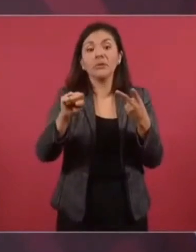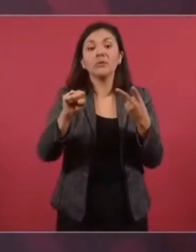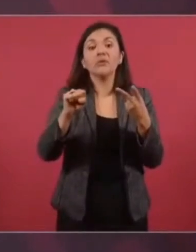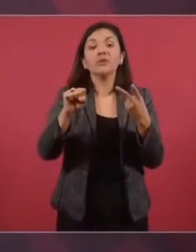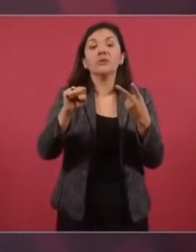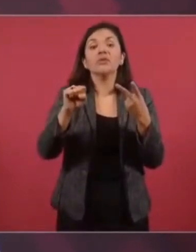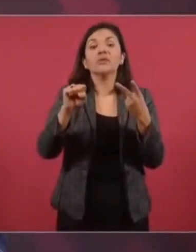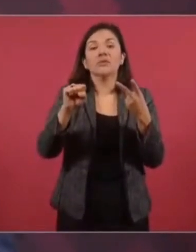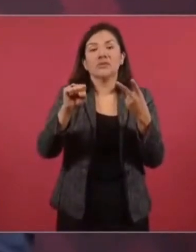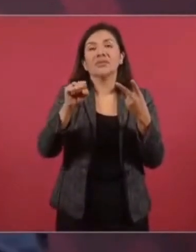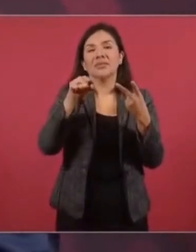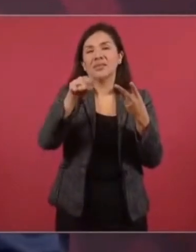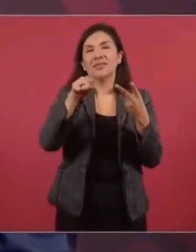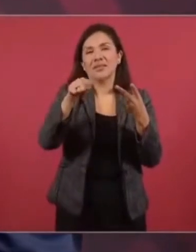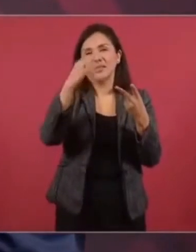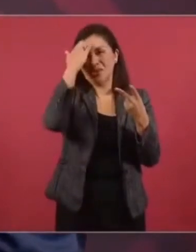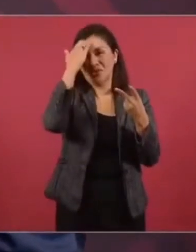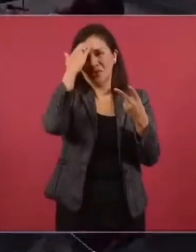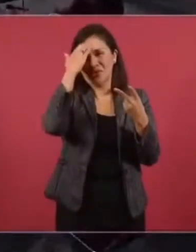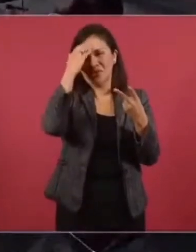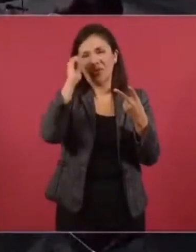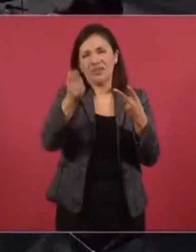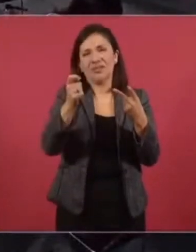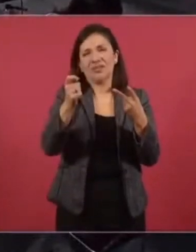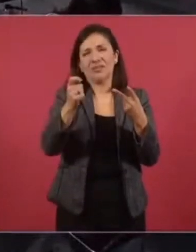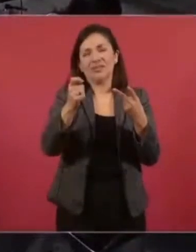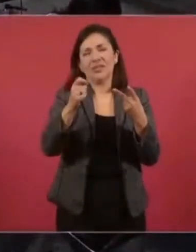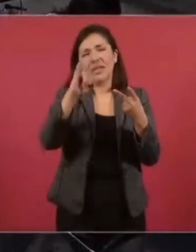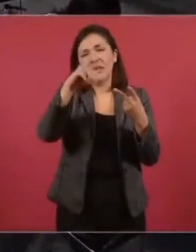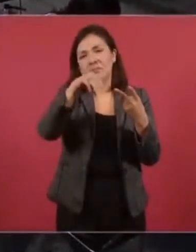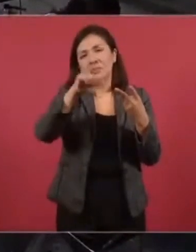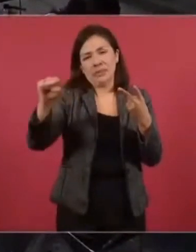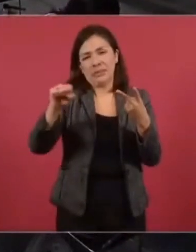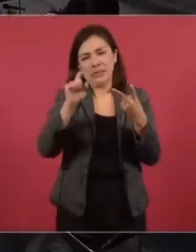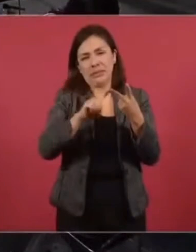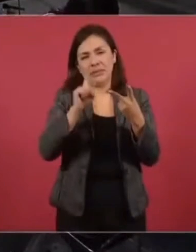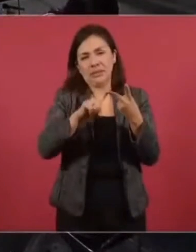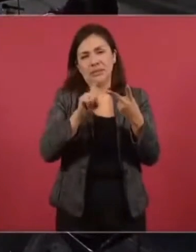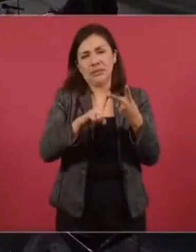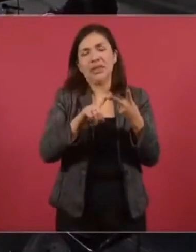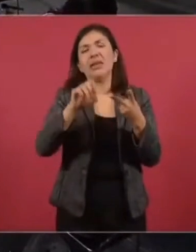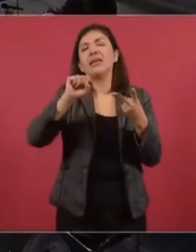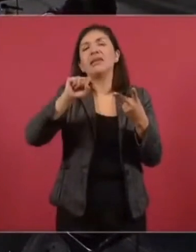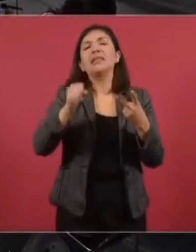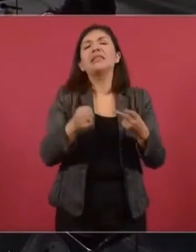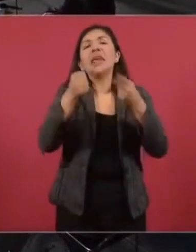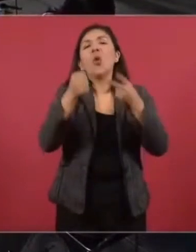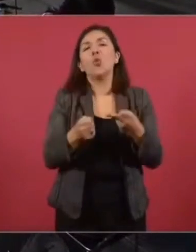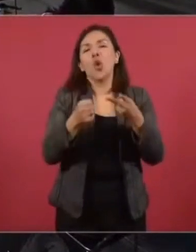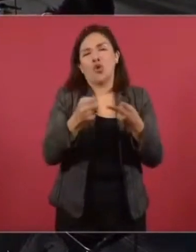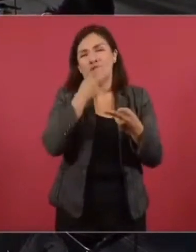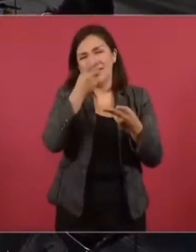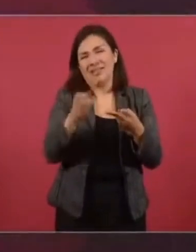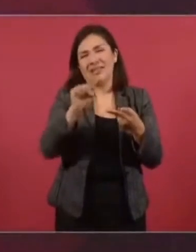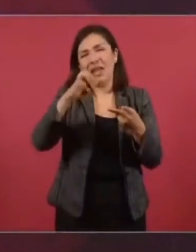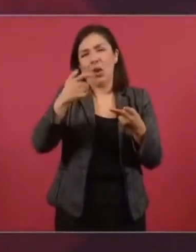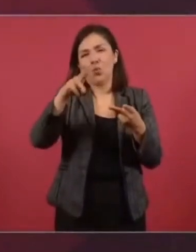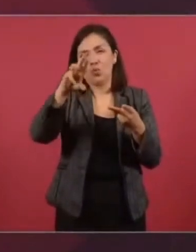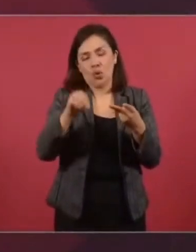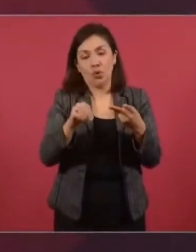del llamado régimen ordinario del Seguro, los que están asegurados